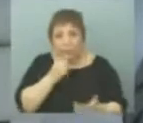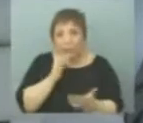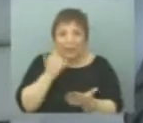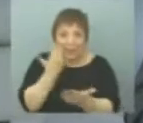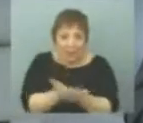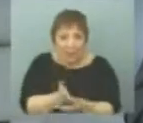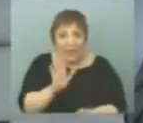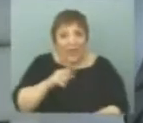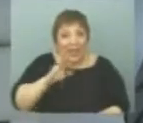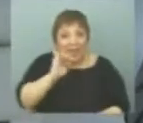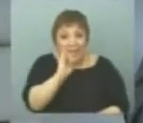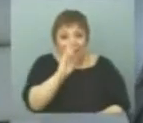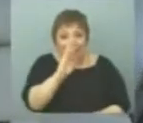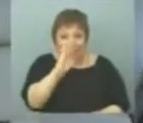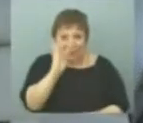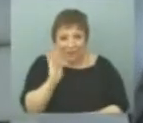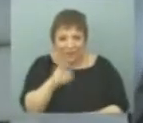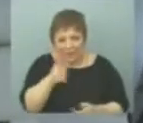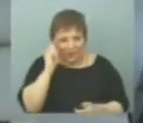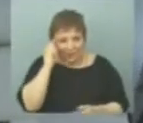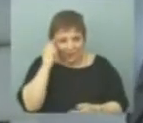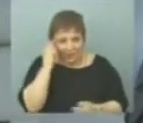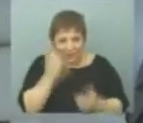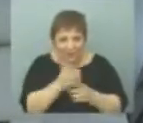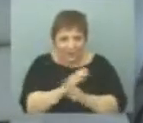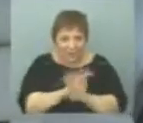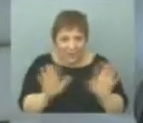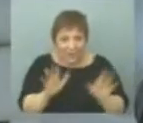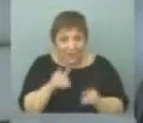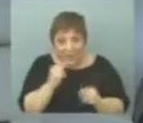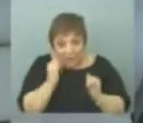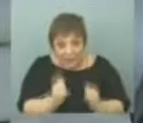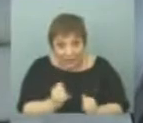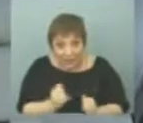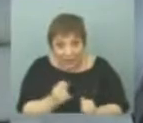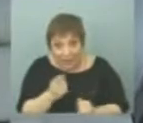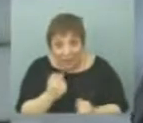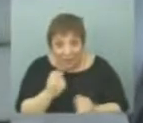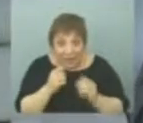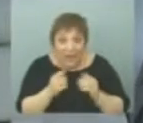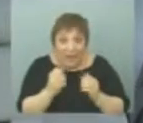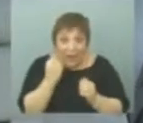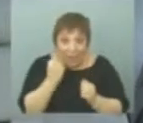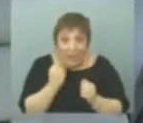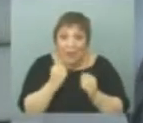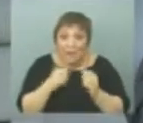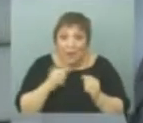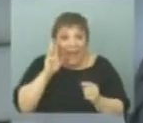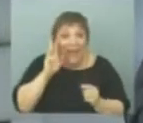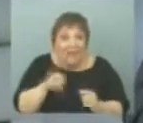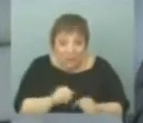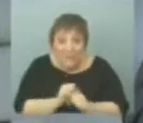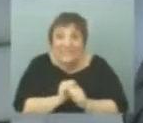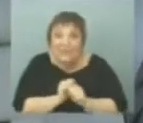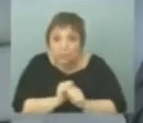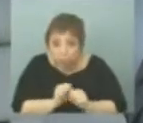IRPF, muchas veces nos dicen, pero esa es la marreta. Bueno, frente a lo que uno quiere es esa marreta, pero es racional. Se puede